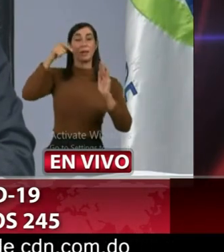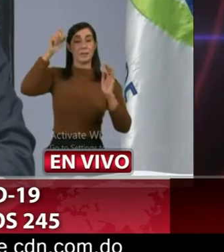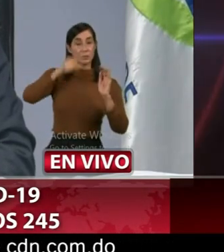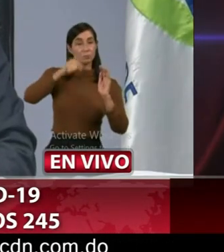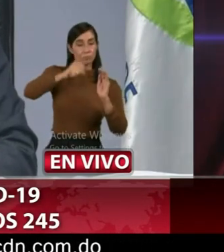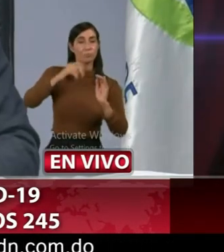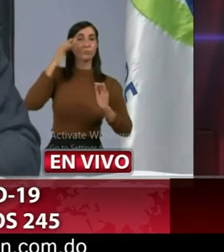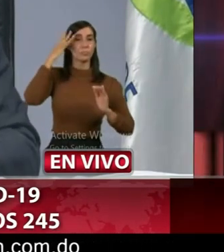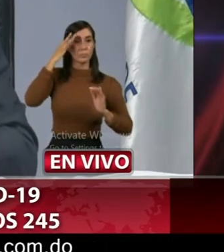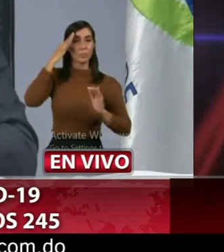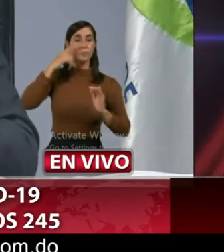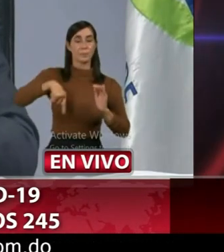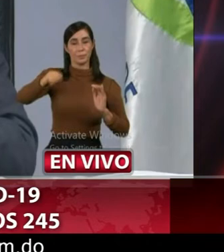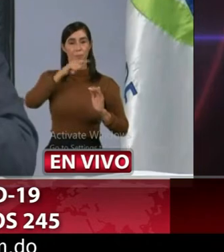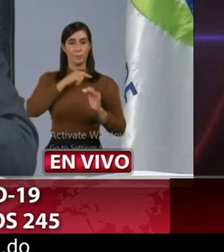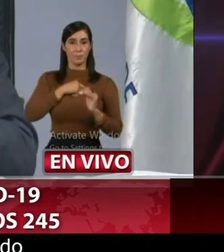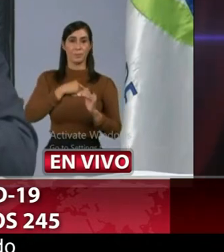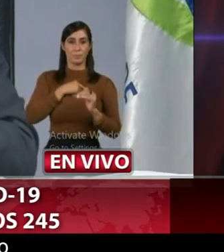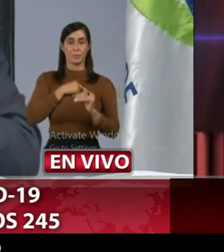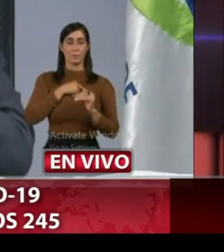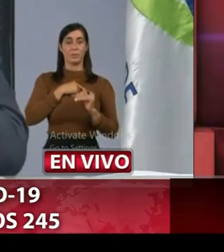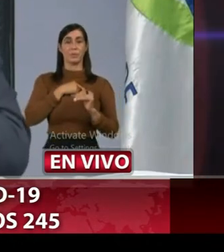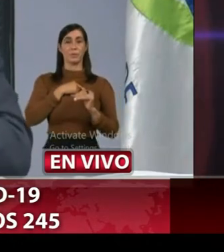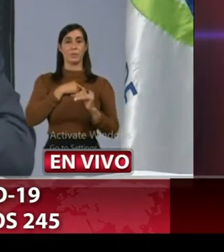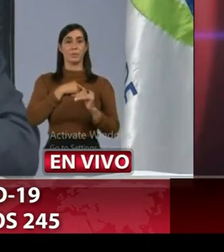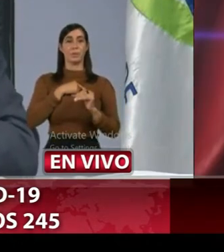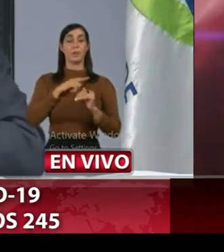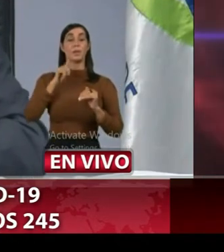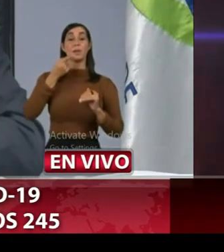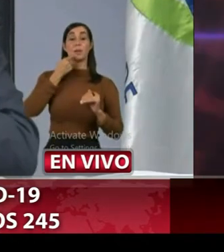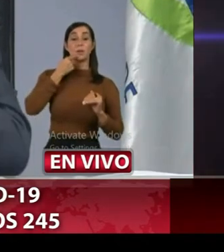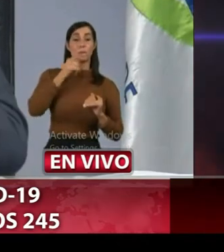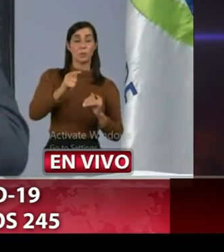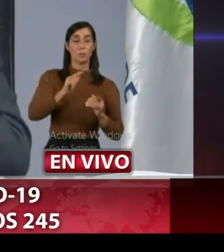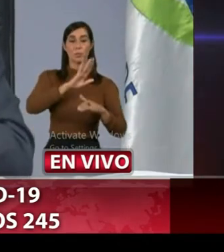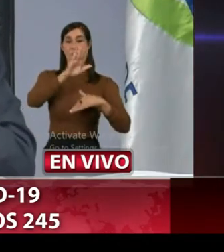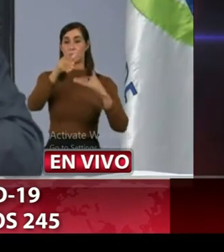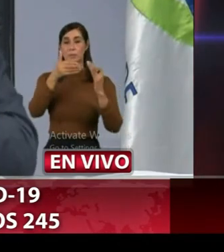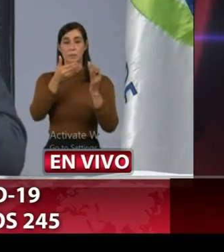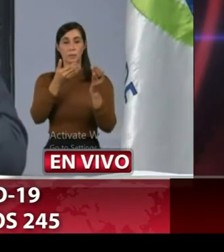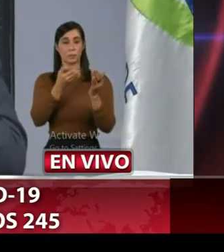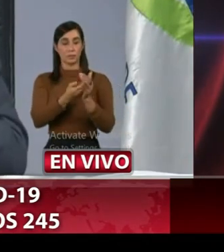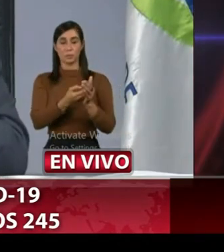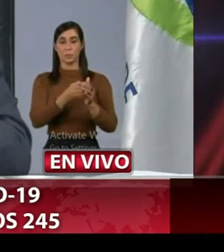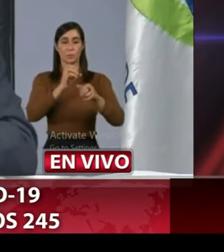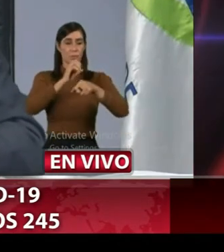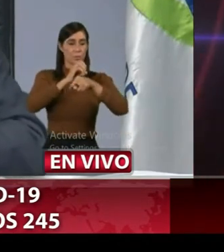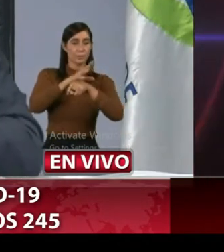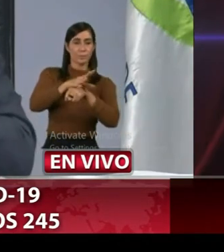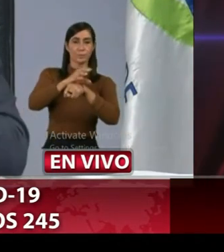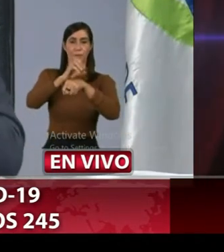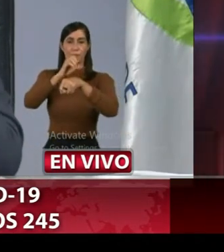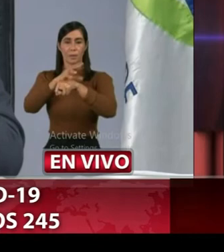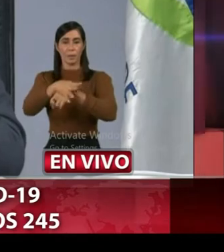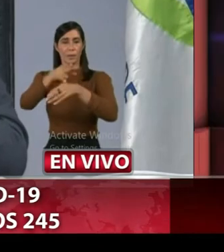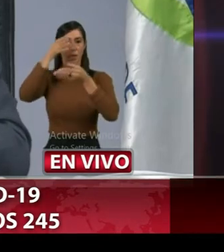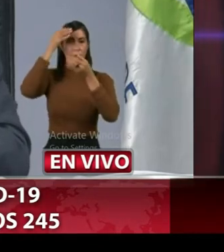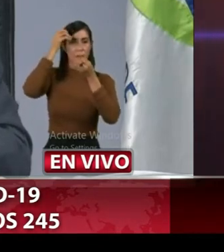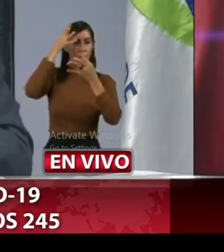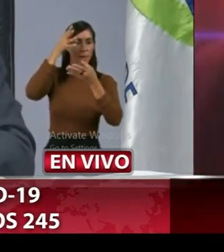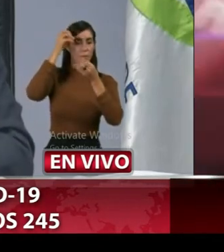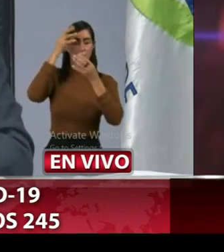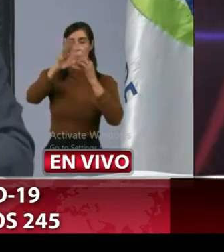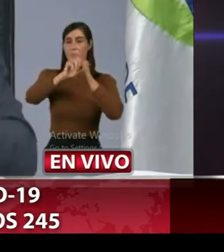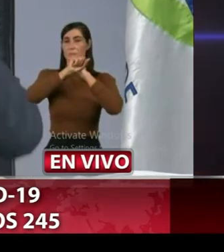preocupante y lo que hemos mandado en todo el conjunto de mensajes de información de